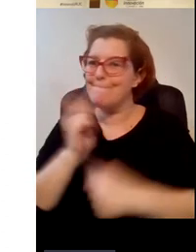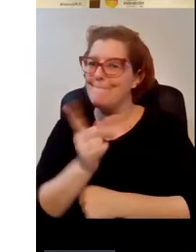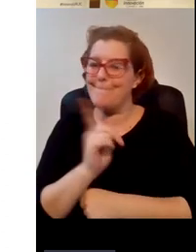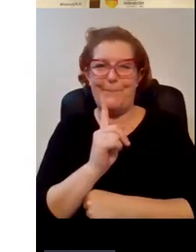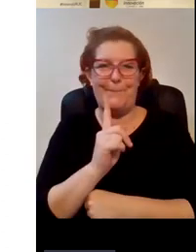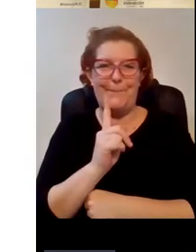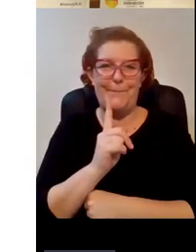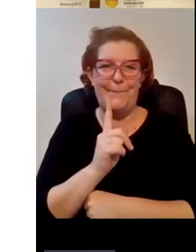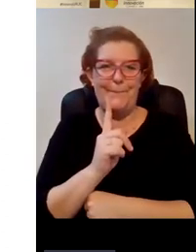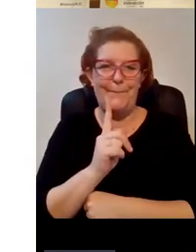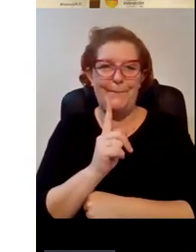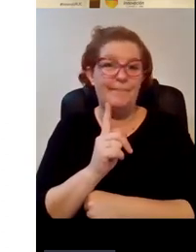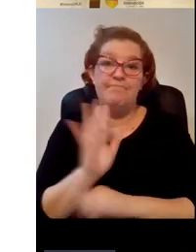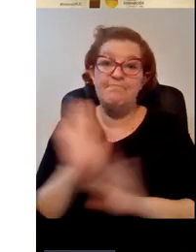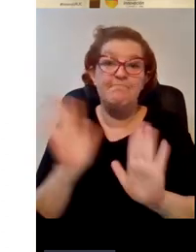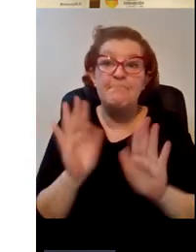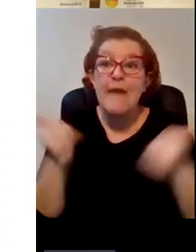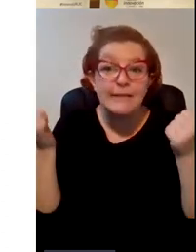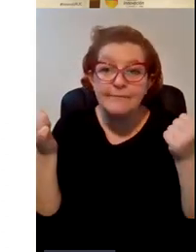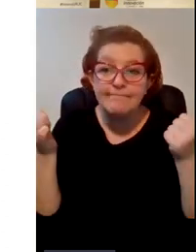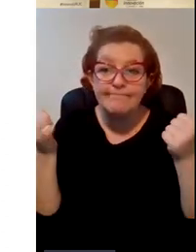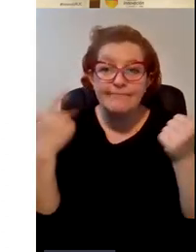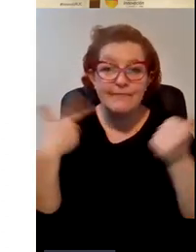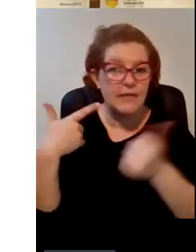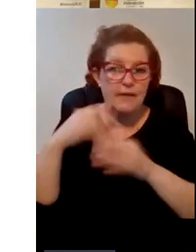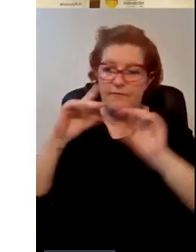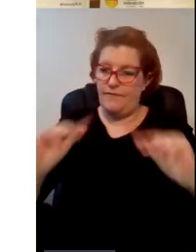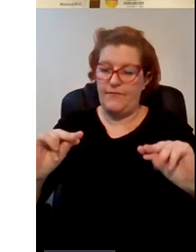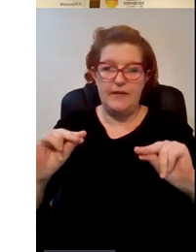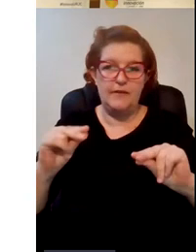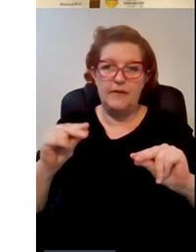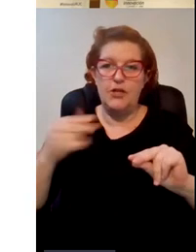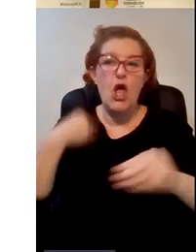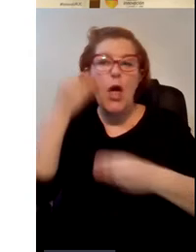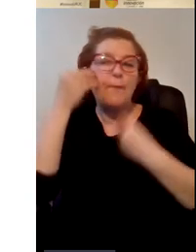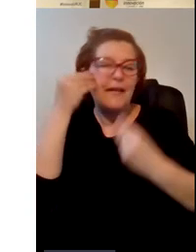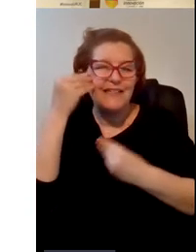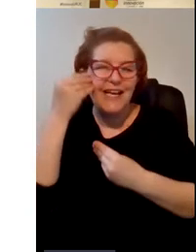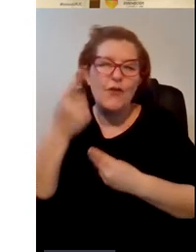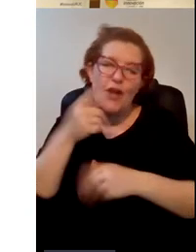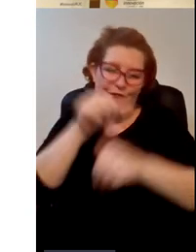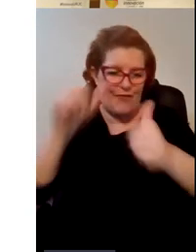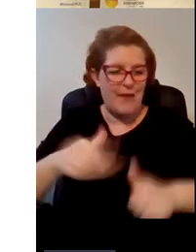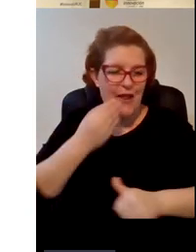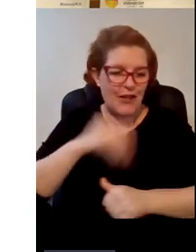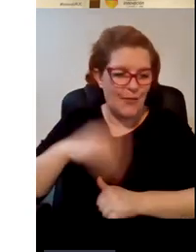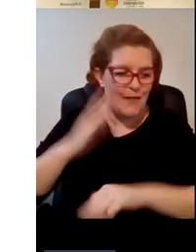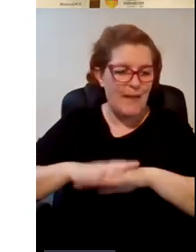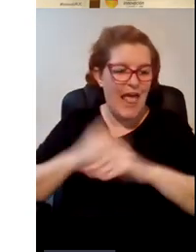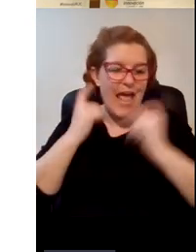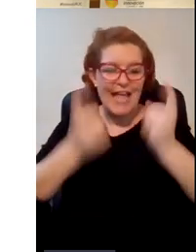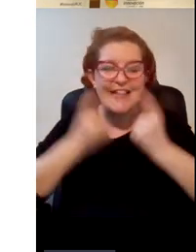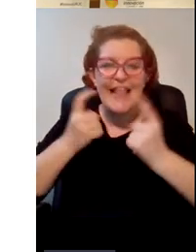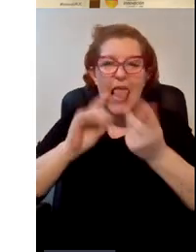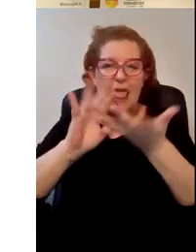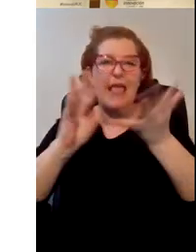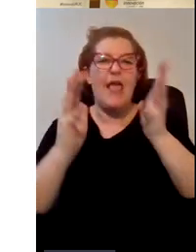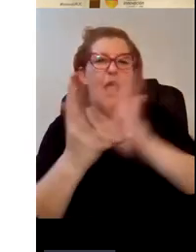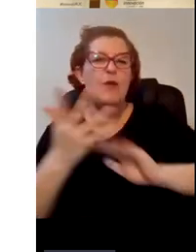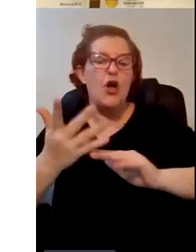hacerlas y ya está y me pareció que era una manera estupenda de intentar hacer cambios entre todos